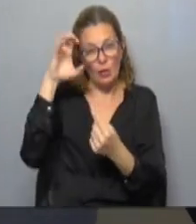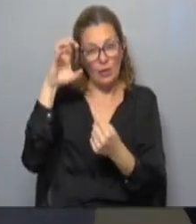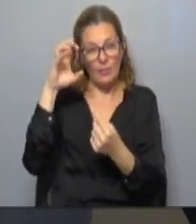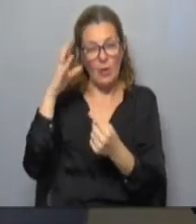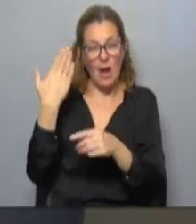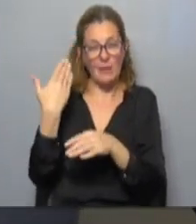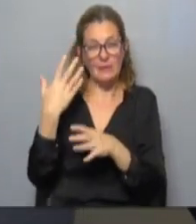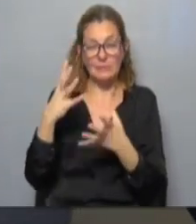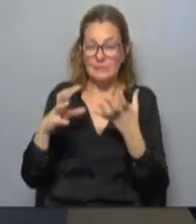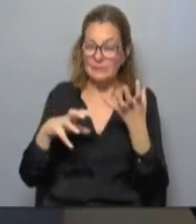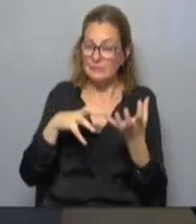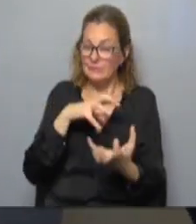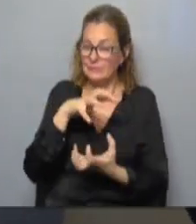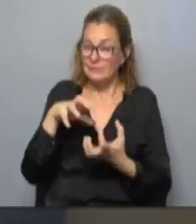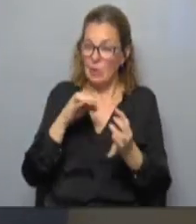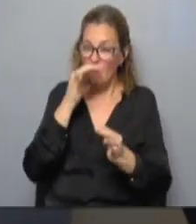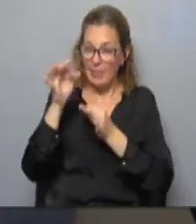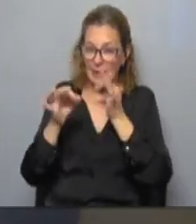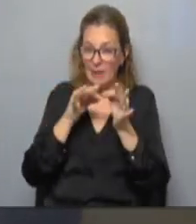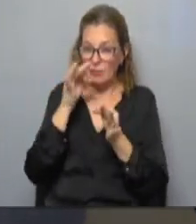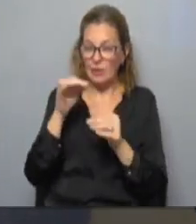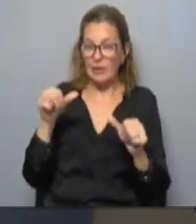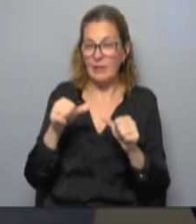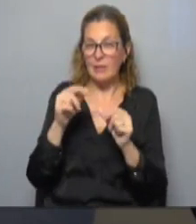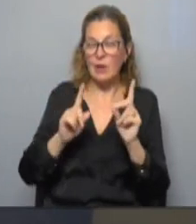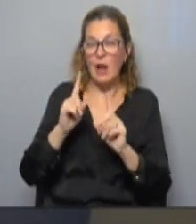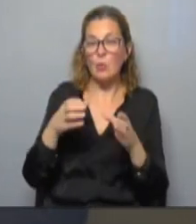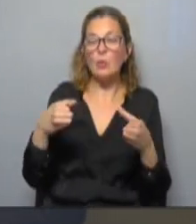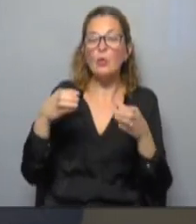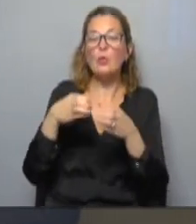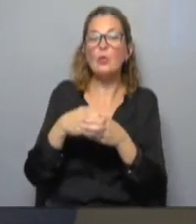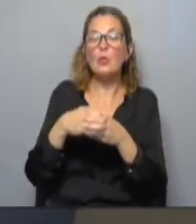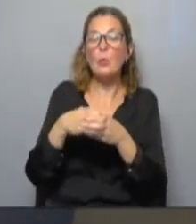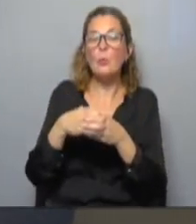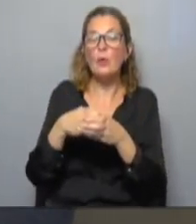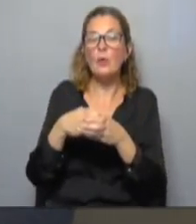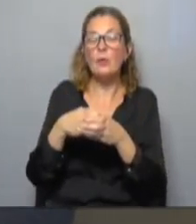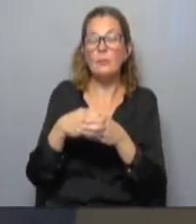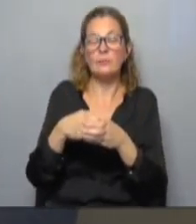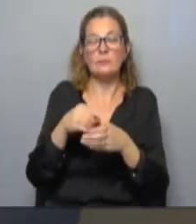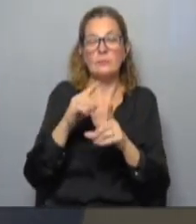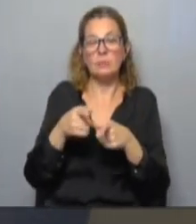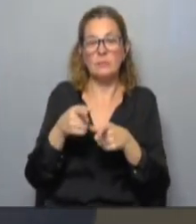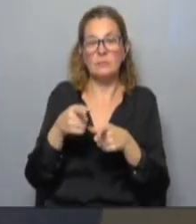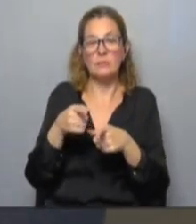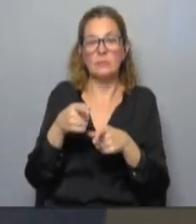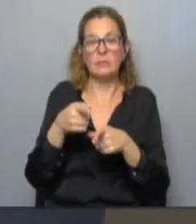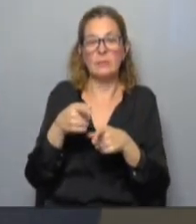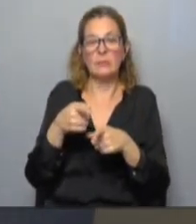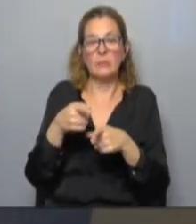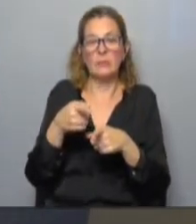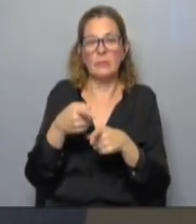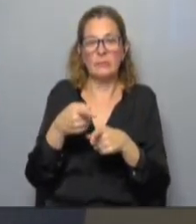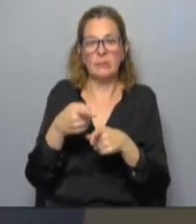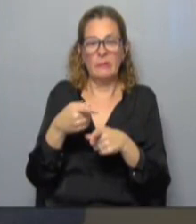malestar sobre las declaraciones que se hicieron por parte de algunos integrantes del oficialismo a propósito de